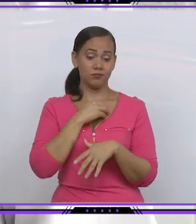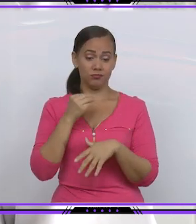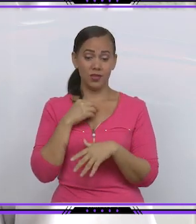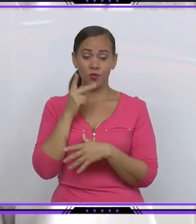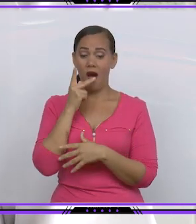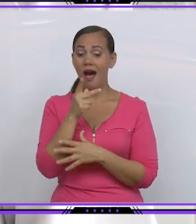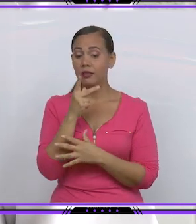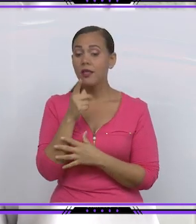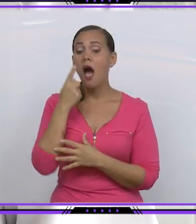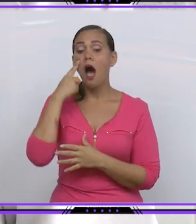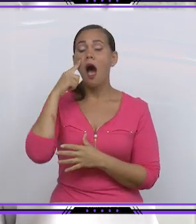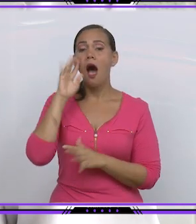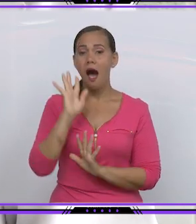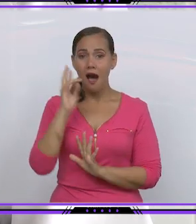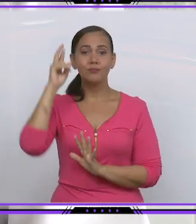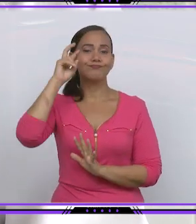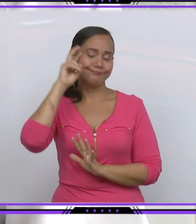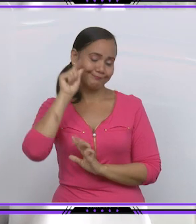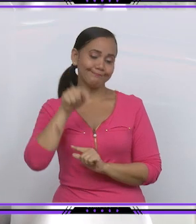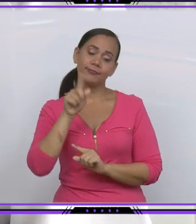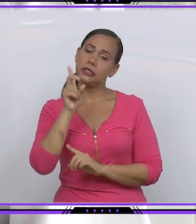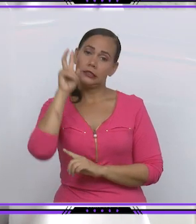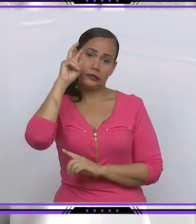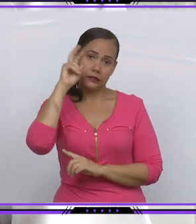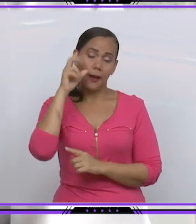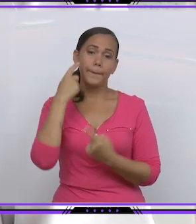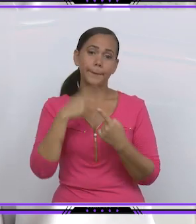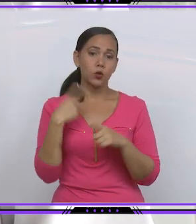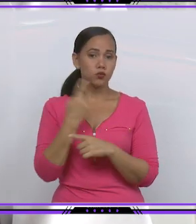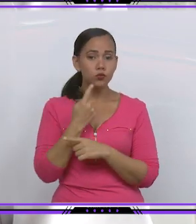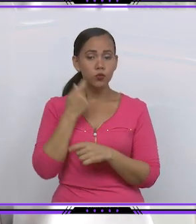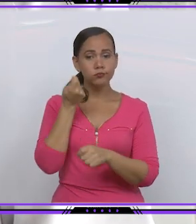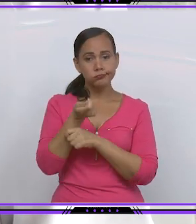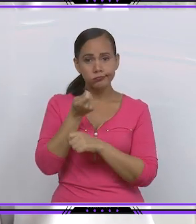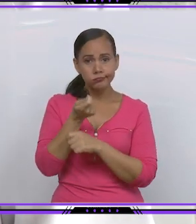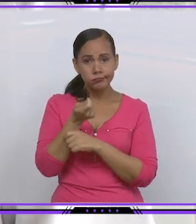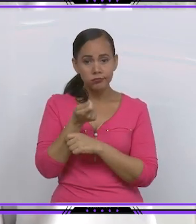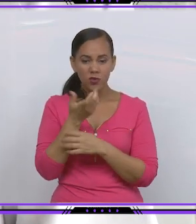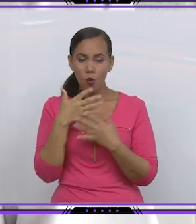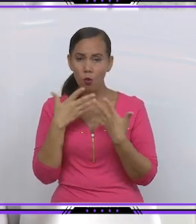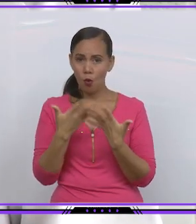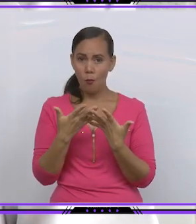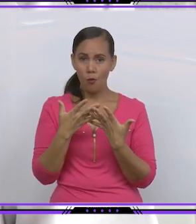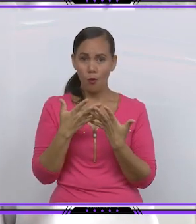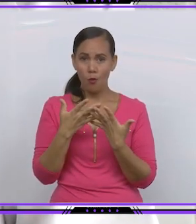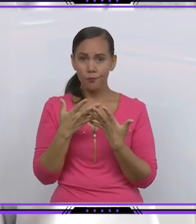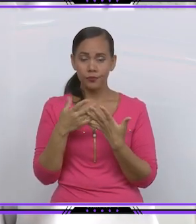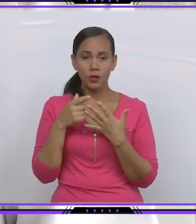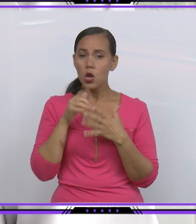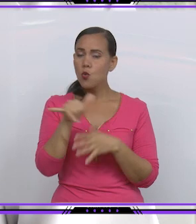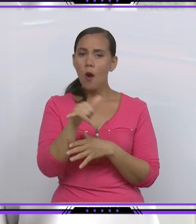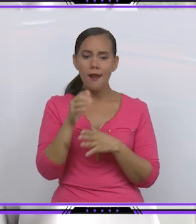haciendo, estamos trabajando, creamos una comisión, un comité de autismo interdisciplinario